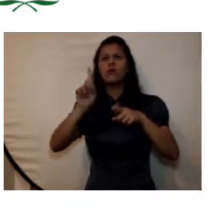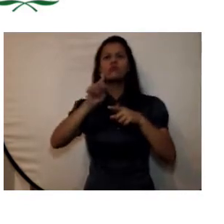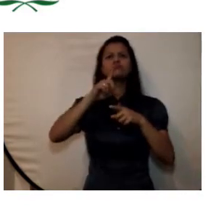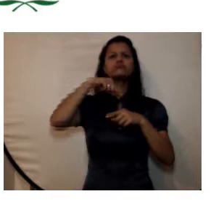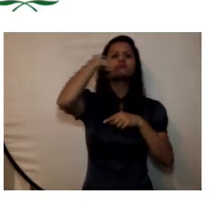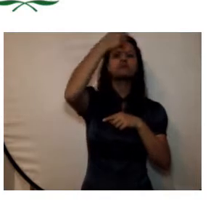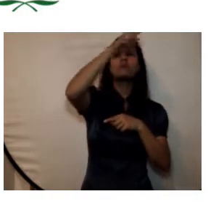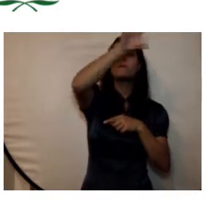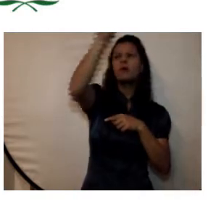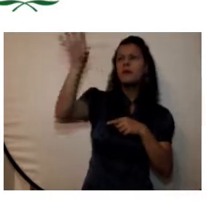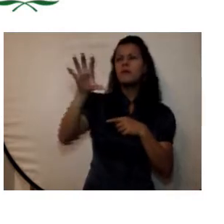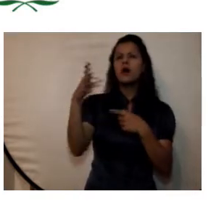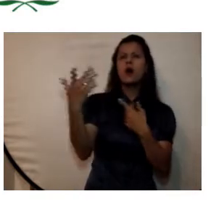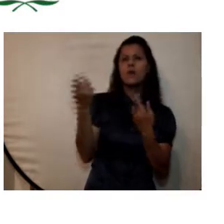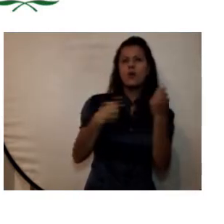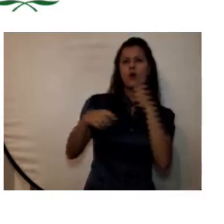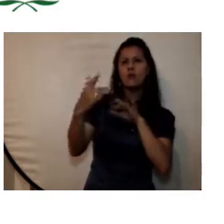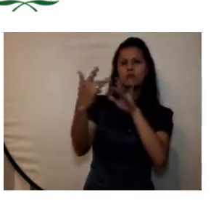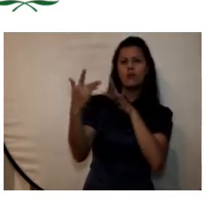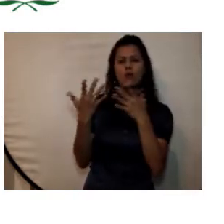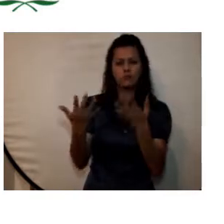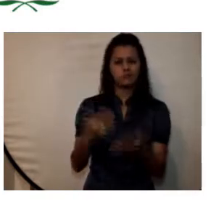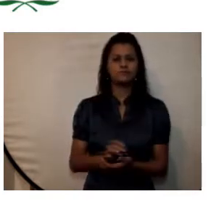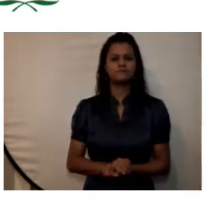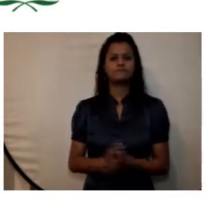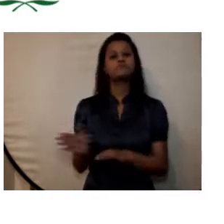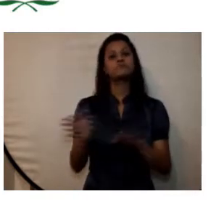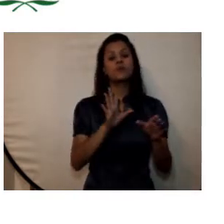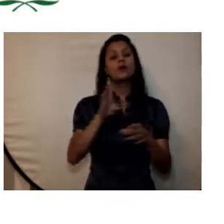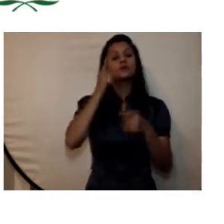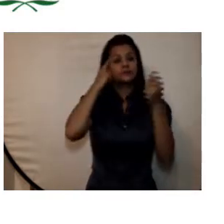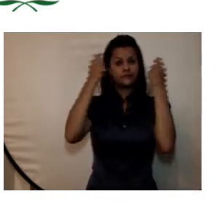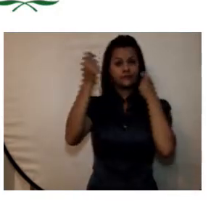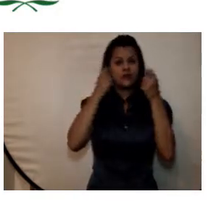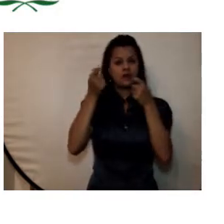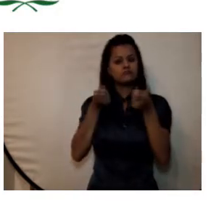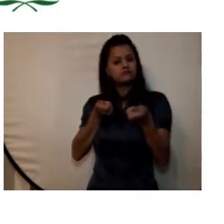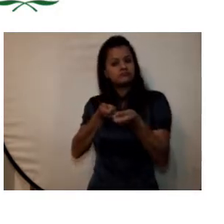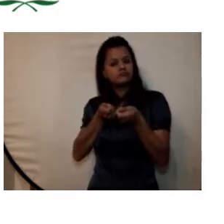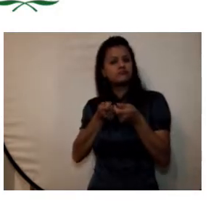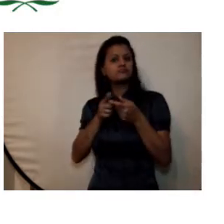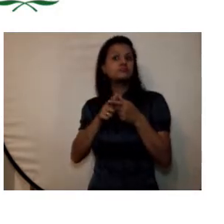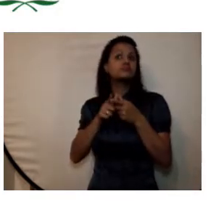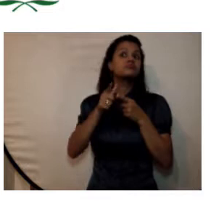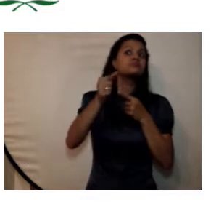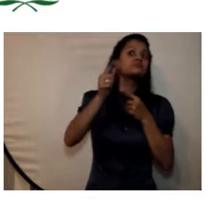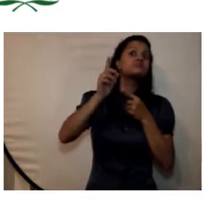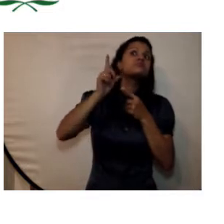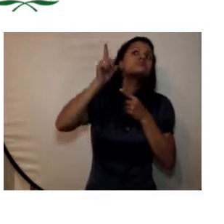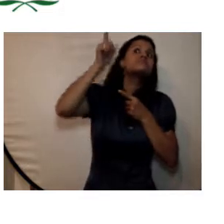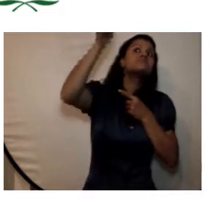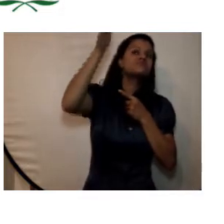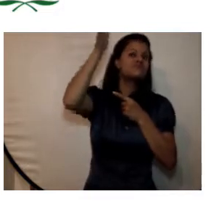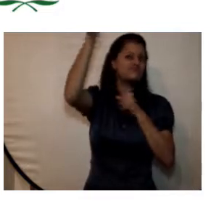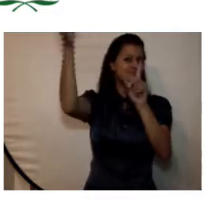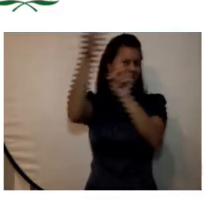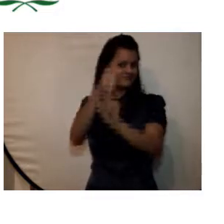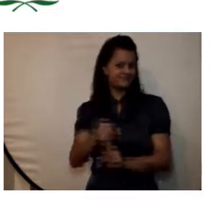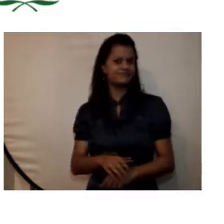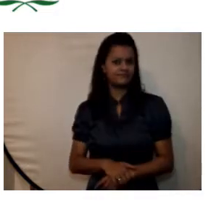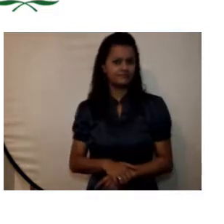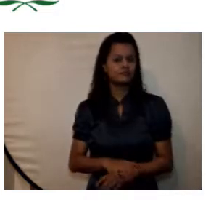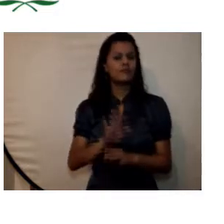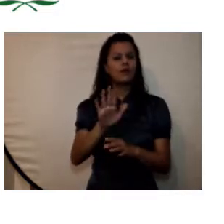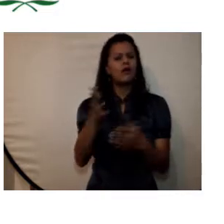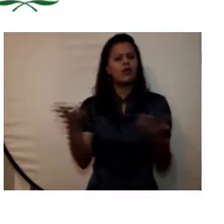contamos con unas estrategias de corto y mediano plazo esas estrategias de corto y mediano plazo están determinadas y están fundamentadas